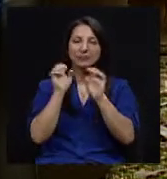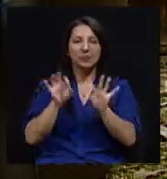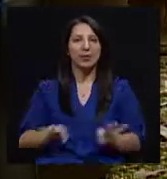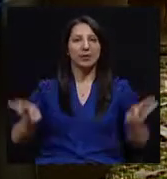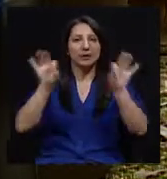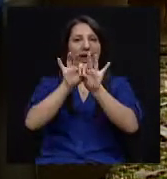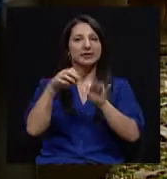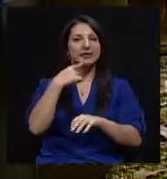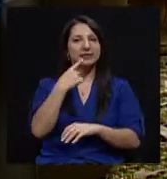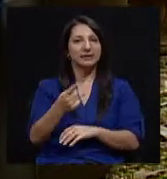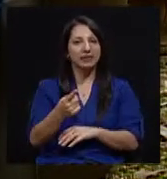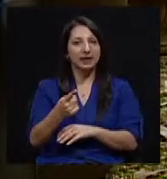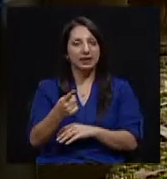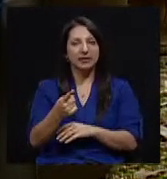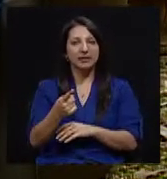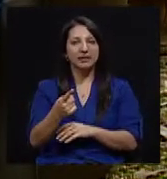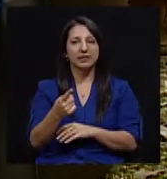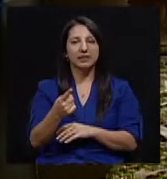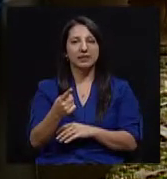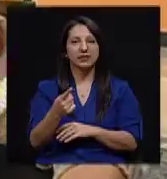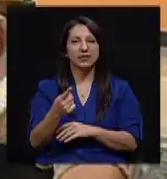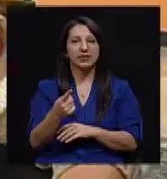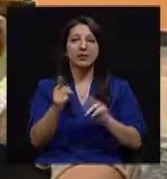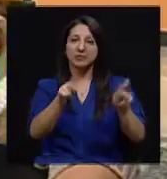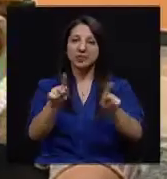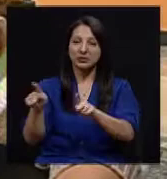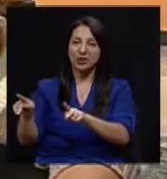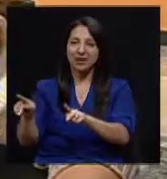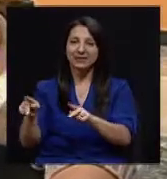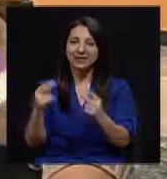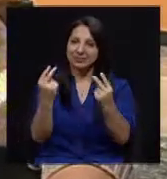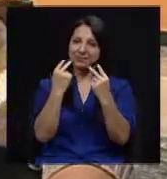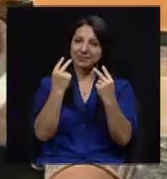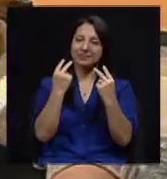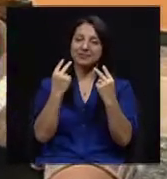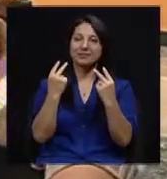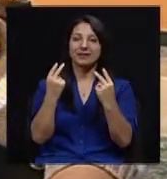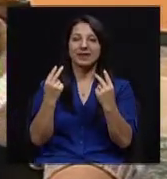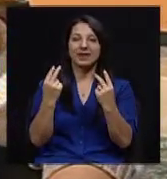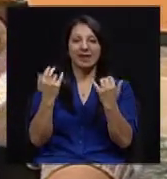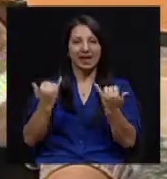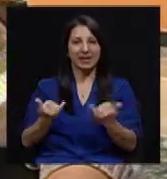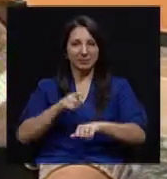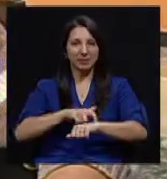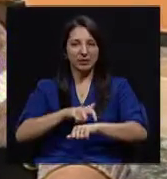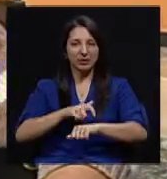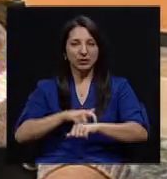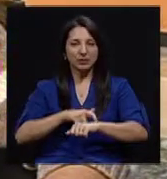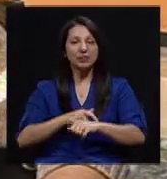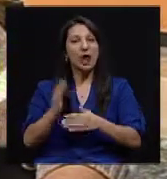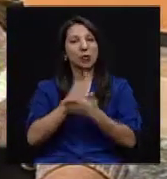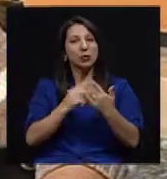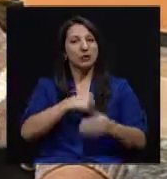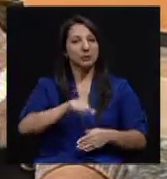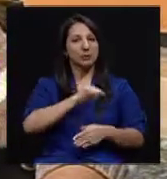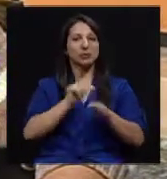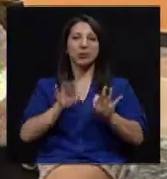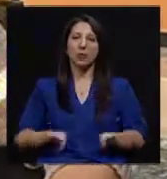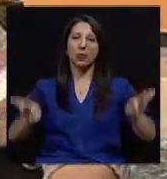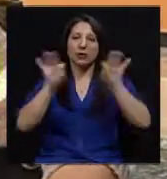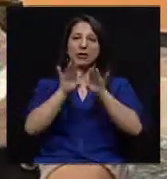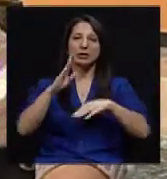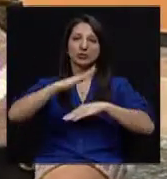decirles a las personas que nos están observando en este momento algunos aspectos importantes sobre las